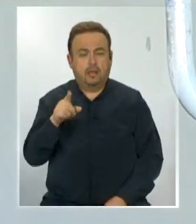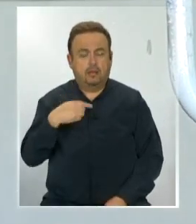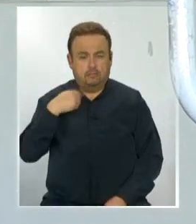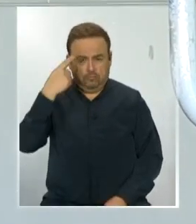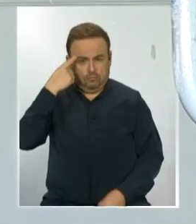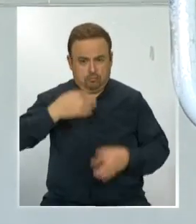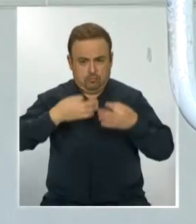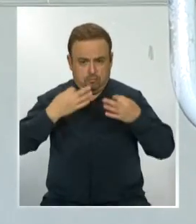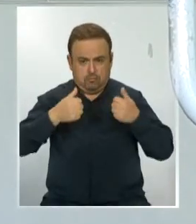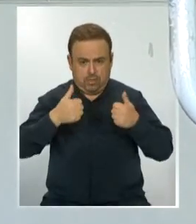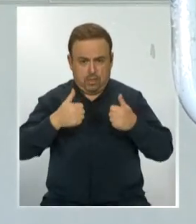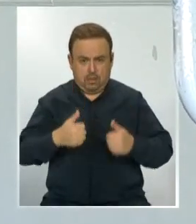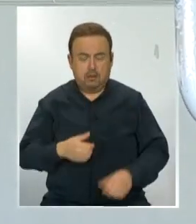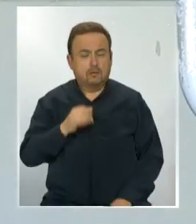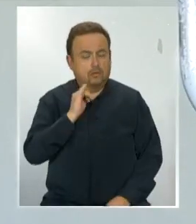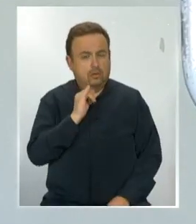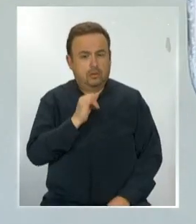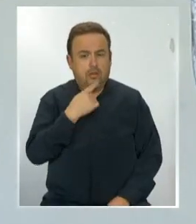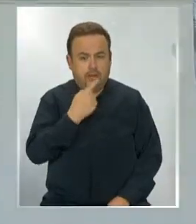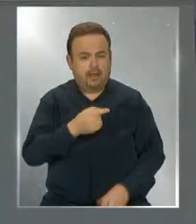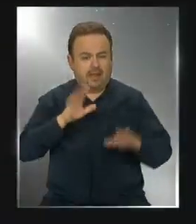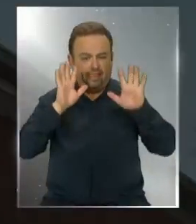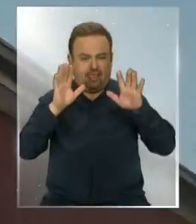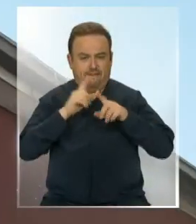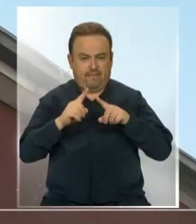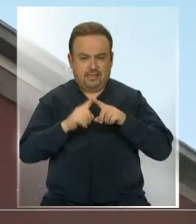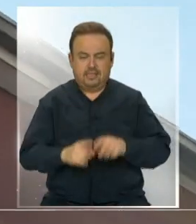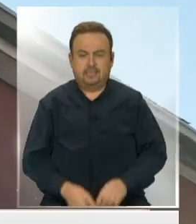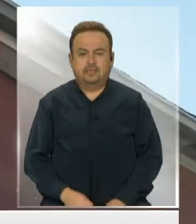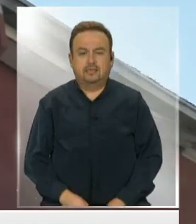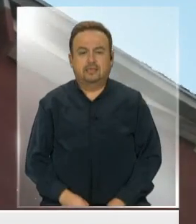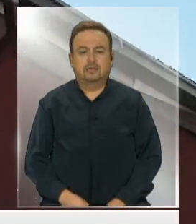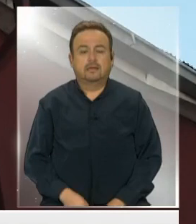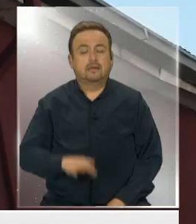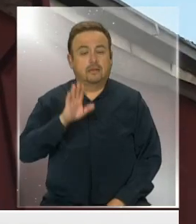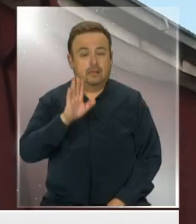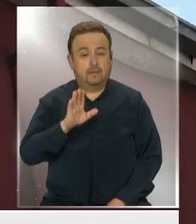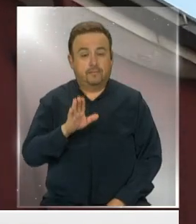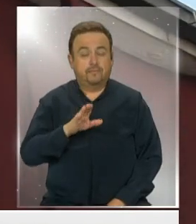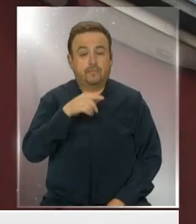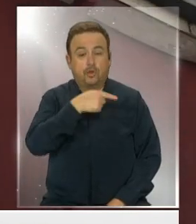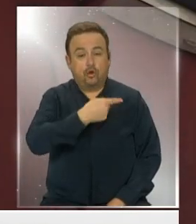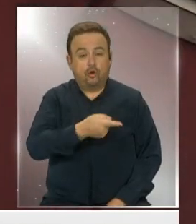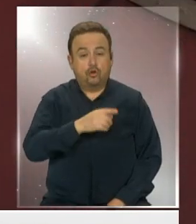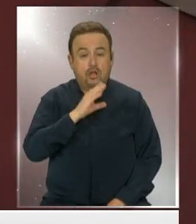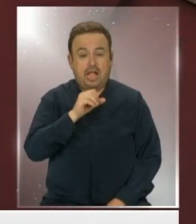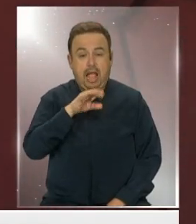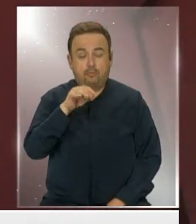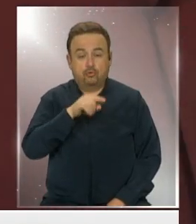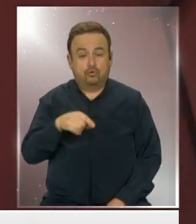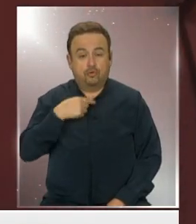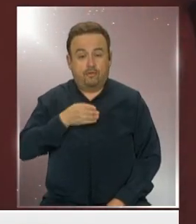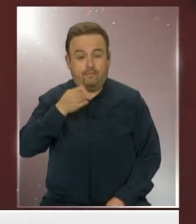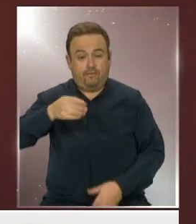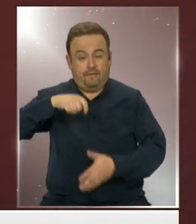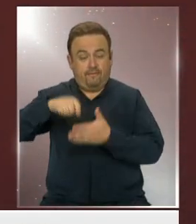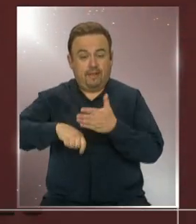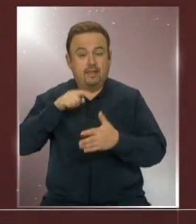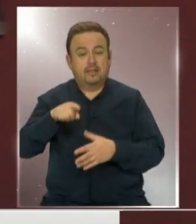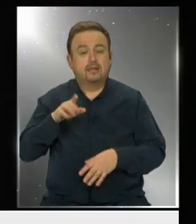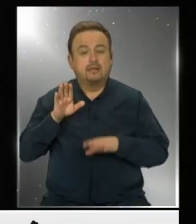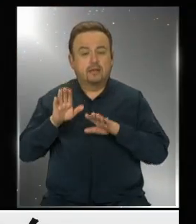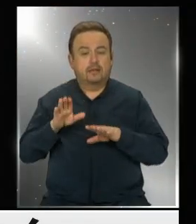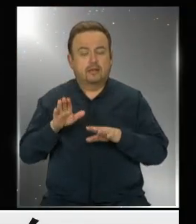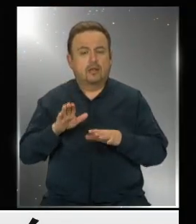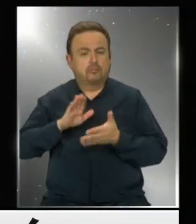sentido en buen estado. Por supuesto, se lo he dicho diez veces. Por su parte, Eugenio Camus dijo que el día en que fue a tomar la firma, el paciente